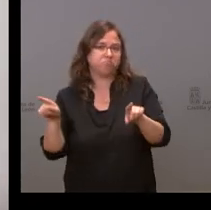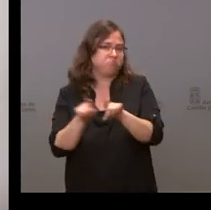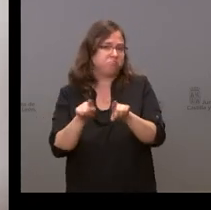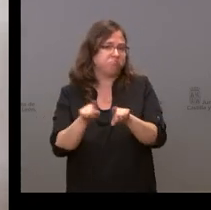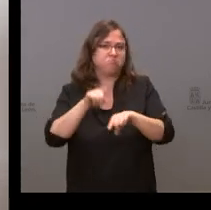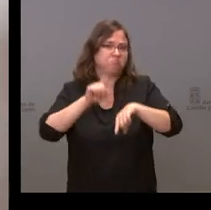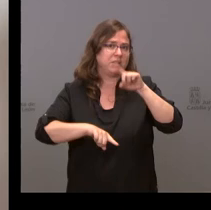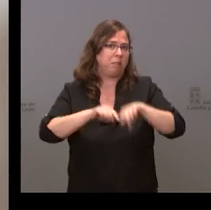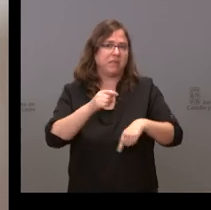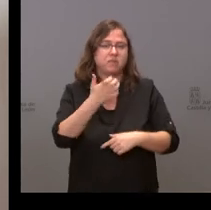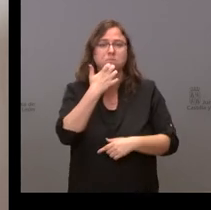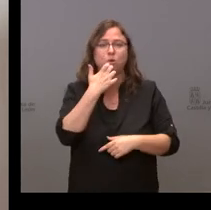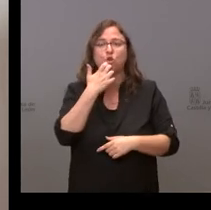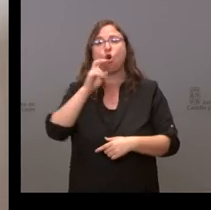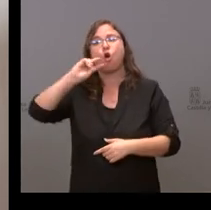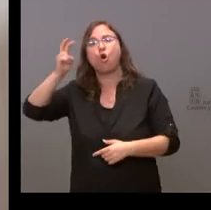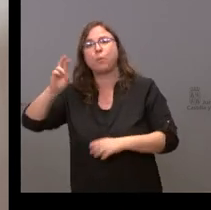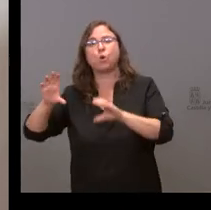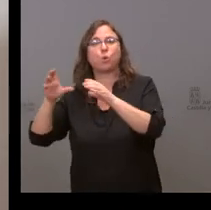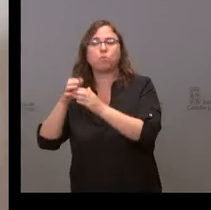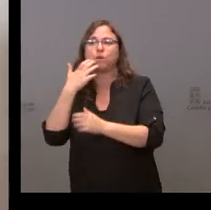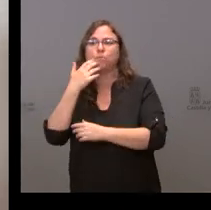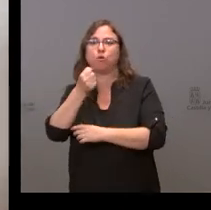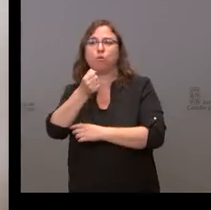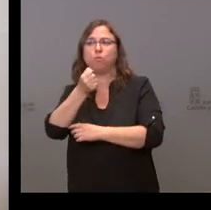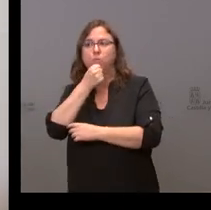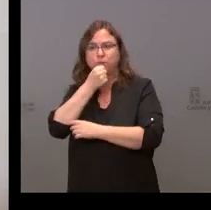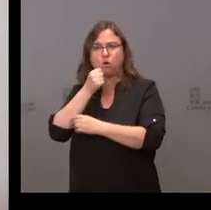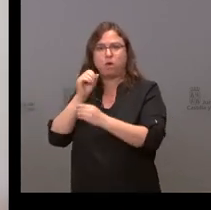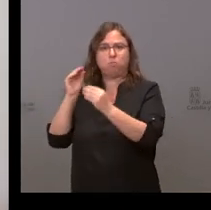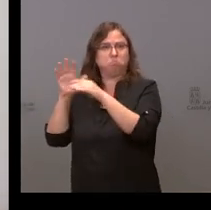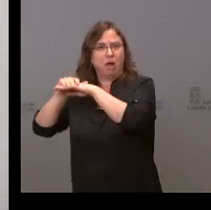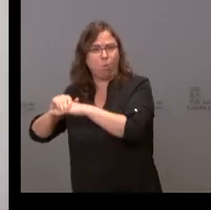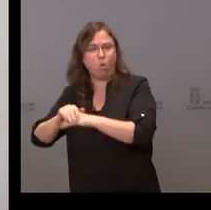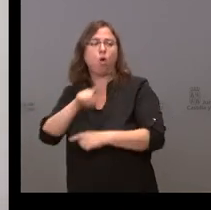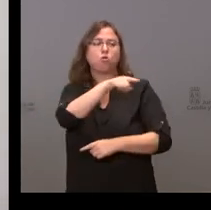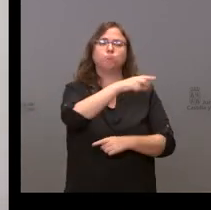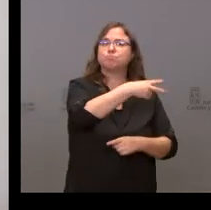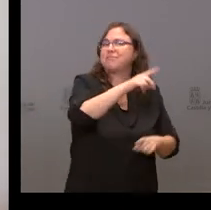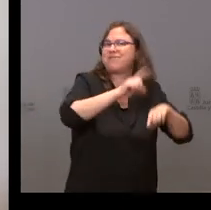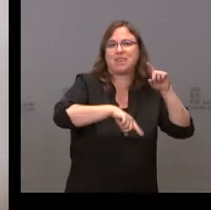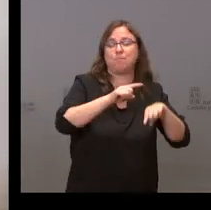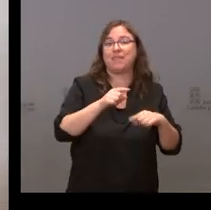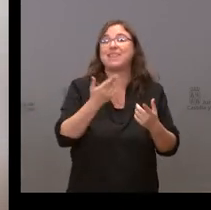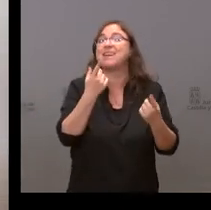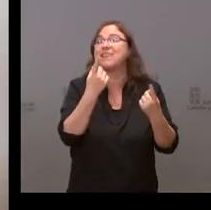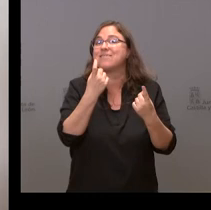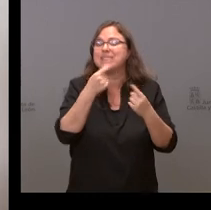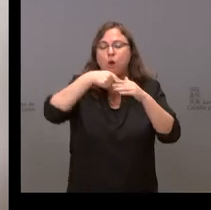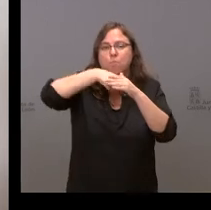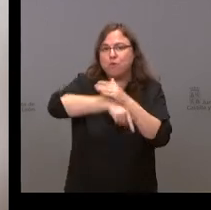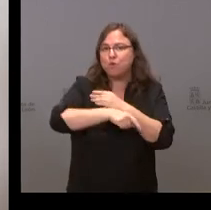de gobierno, de otras formaciones políticas. No se ha hablado en profundidad del tema de financiación